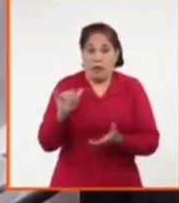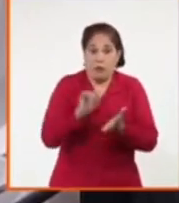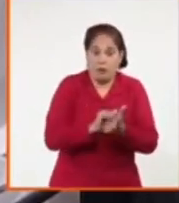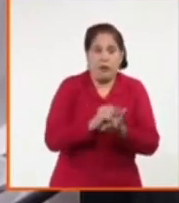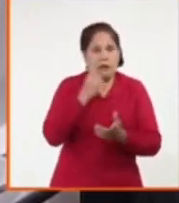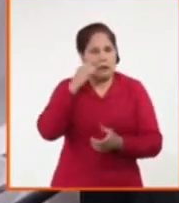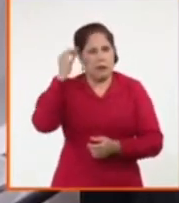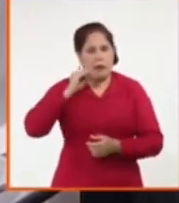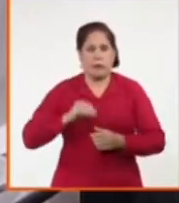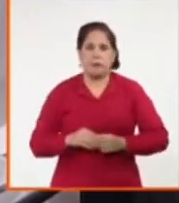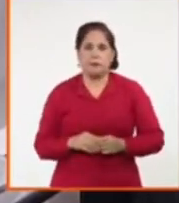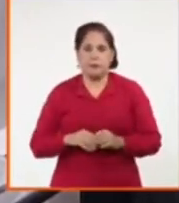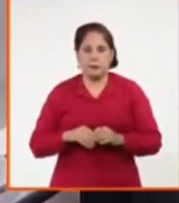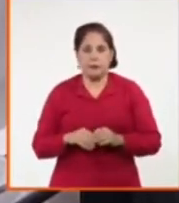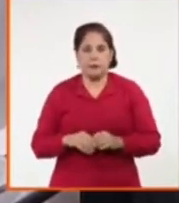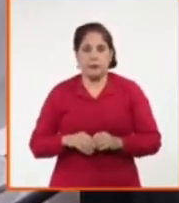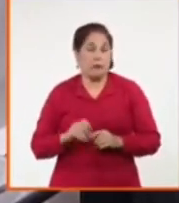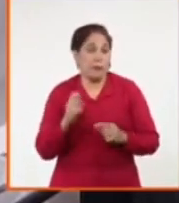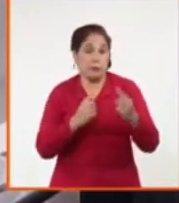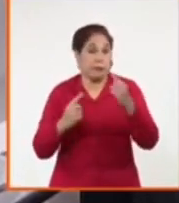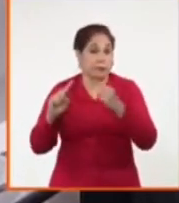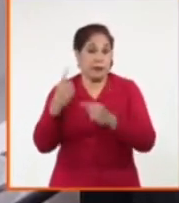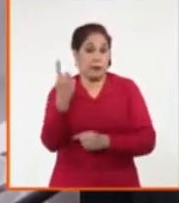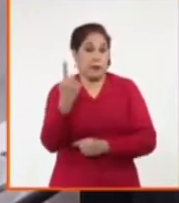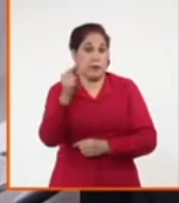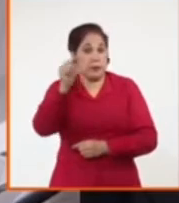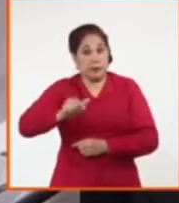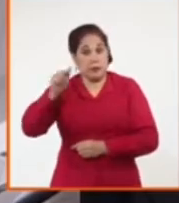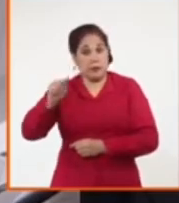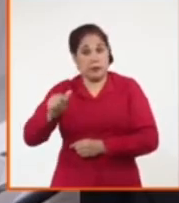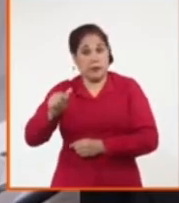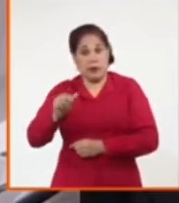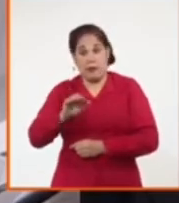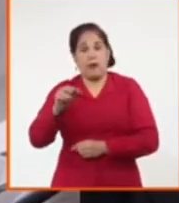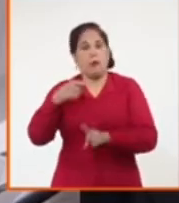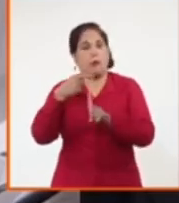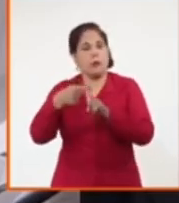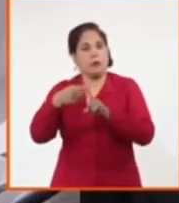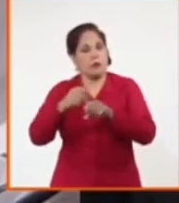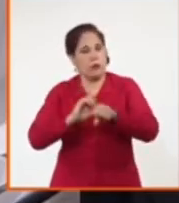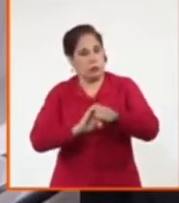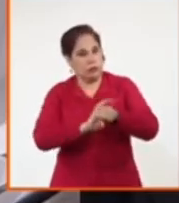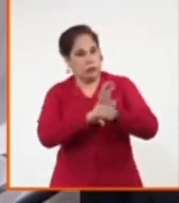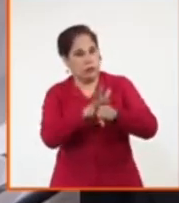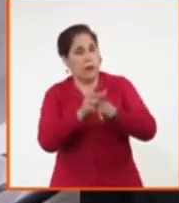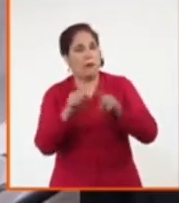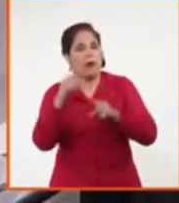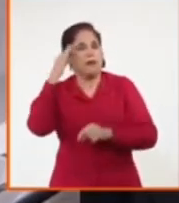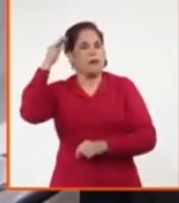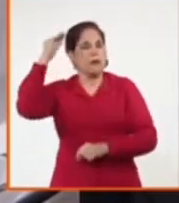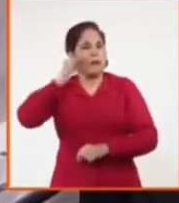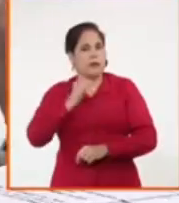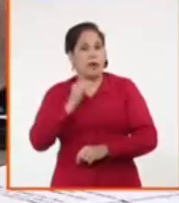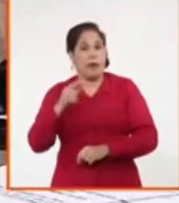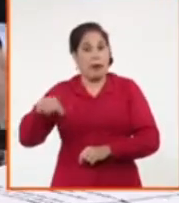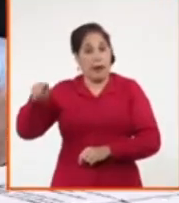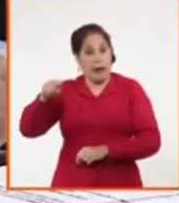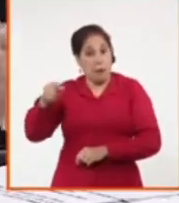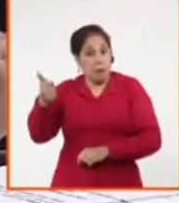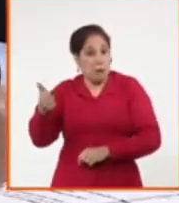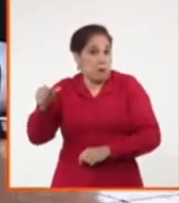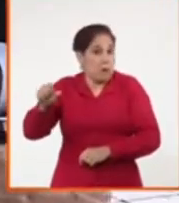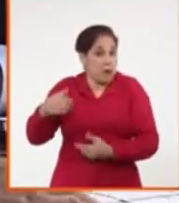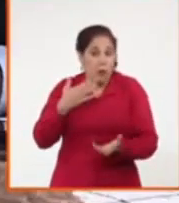detectado que están en Cuba. Sobre todo los que han resultado positivos para detectar si es esta